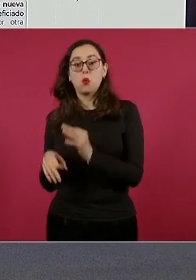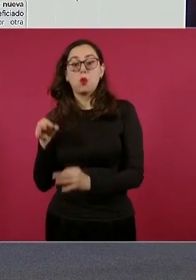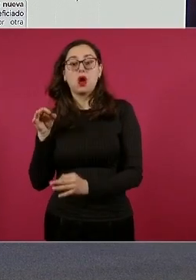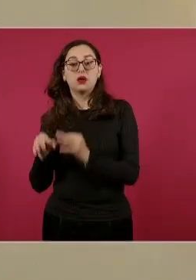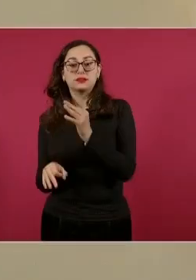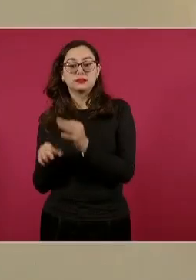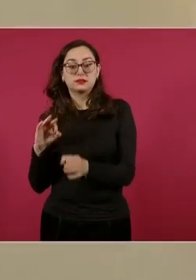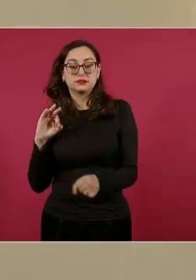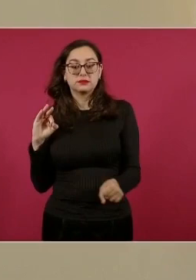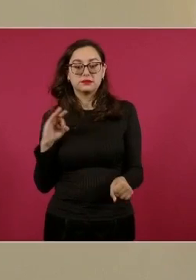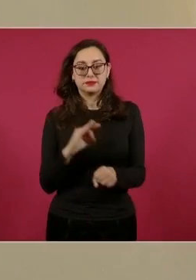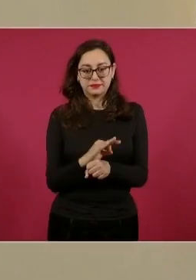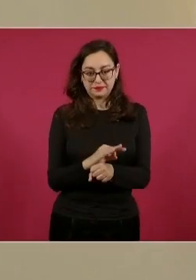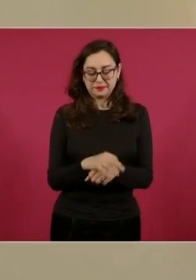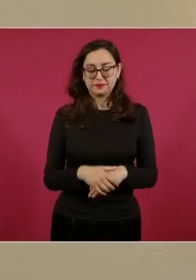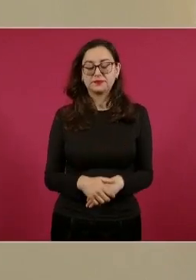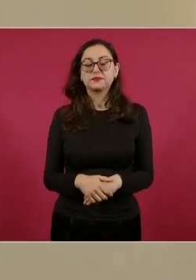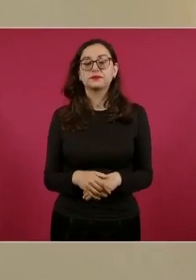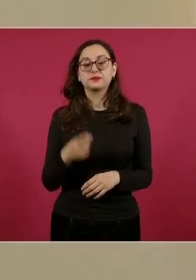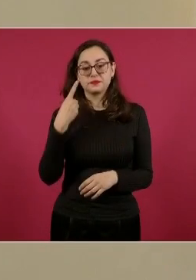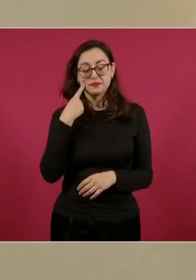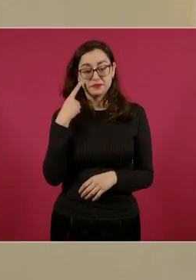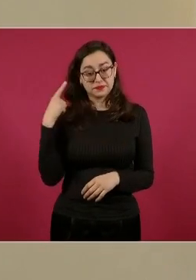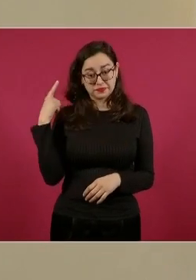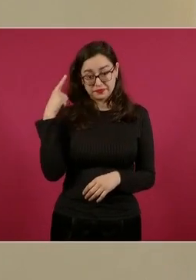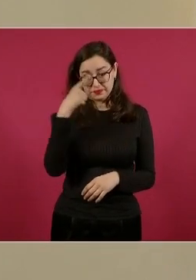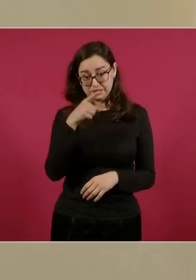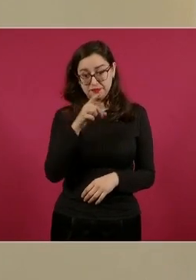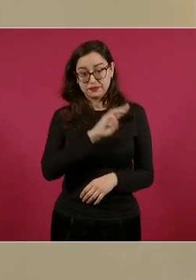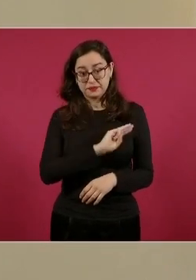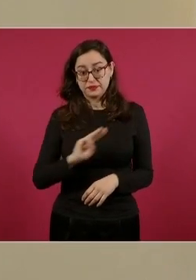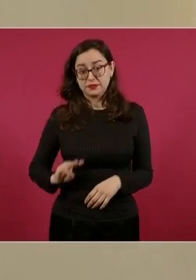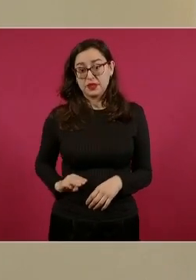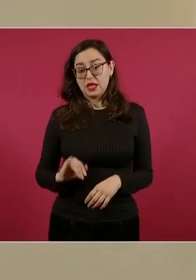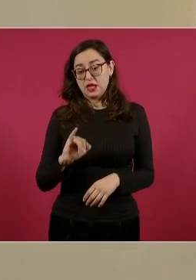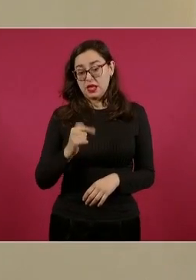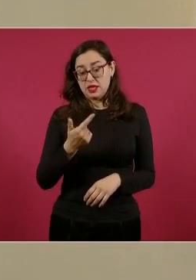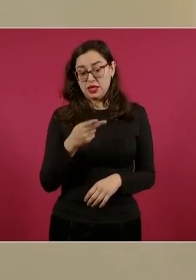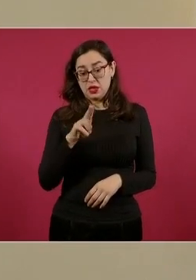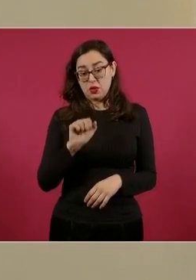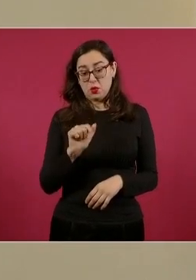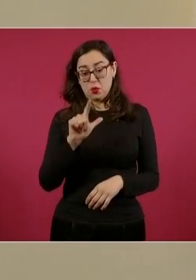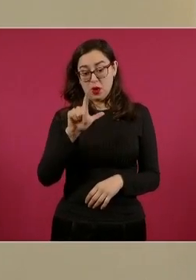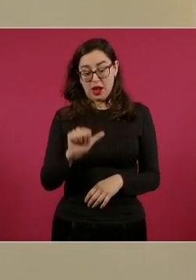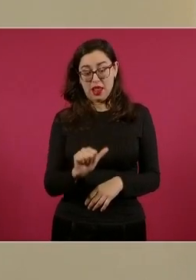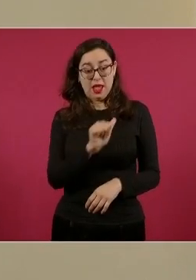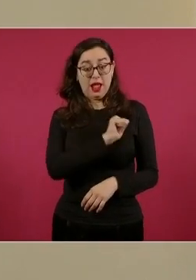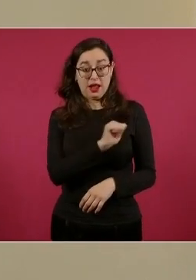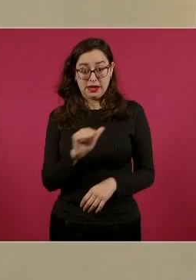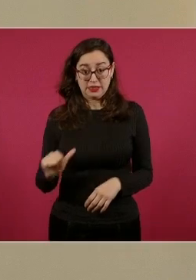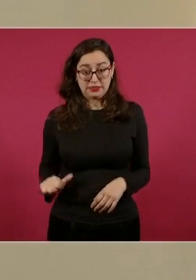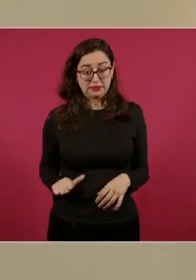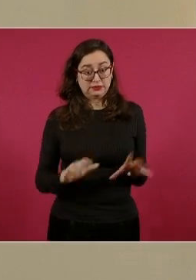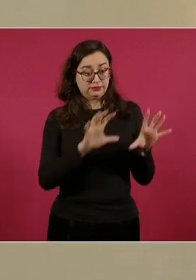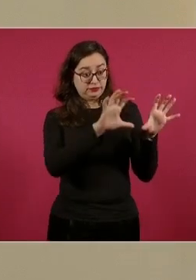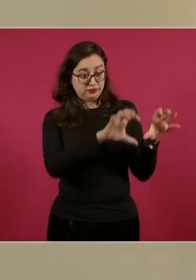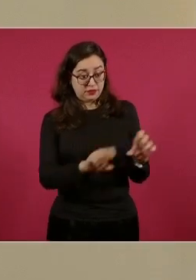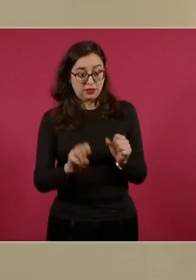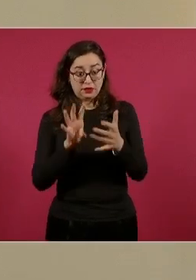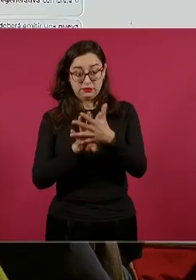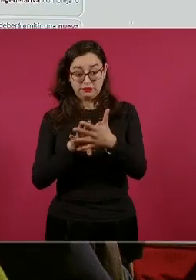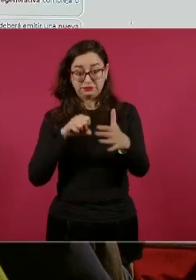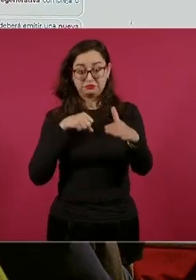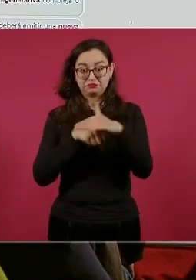es un amparo otorgado al exalcalde de Iguala en contra de la prisión preventiva justificada, José Luis N.